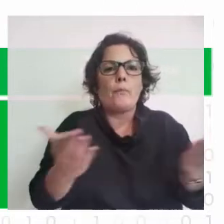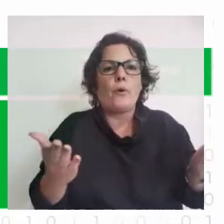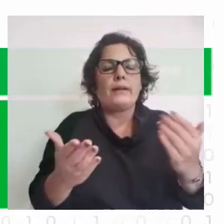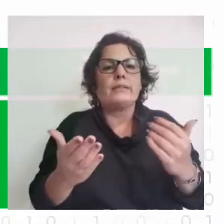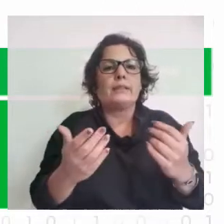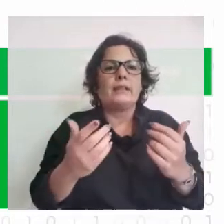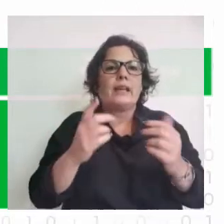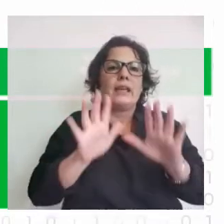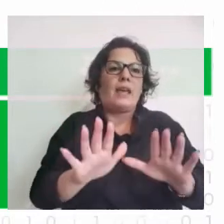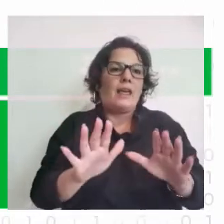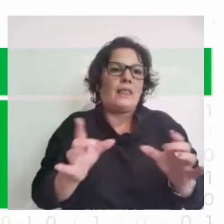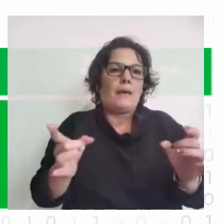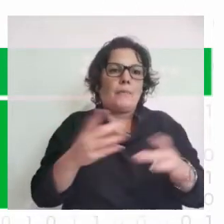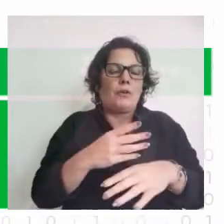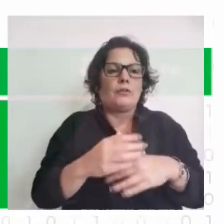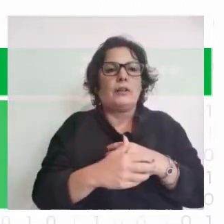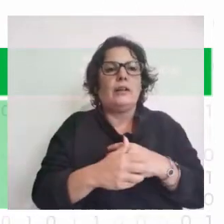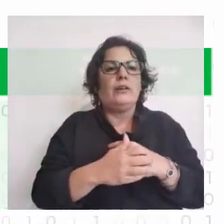en la cancha.